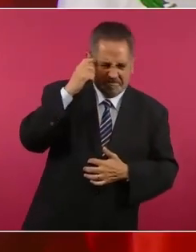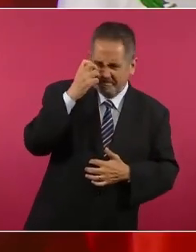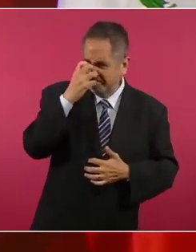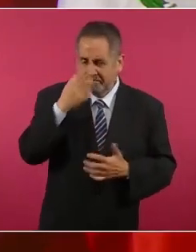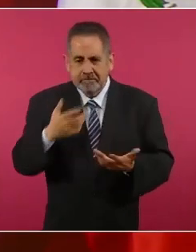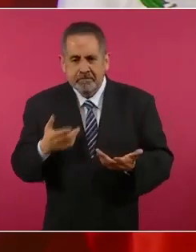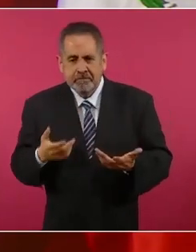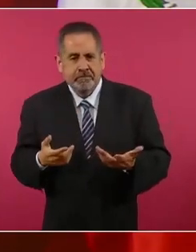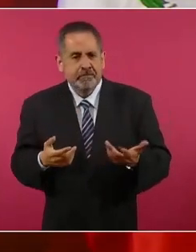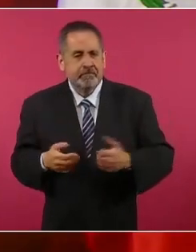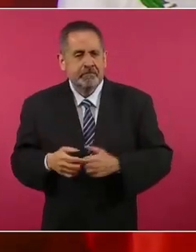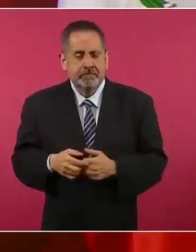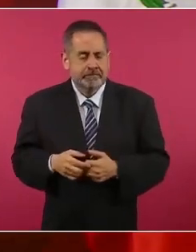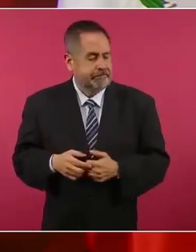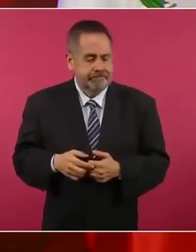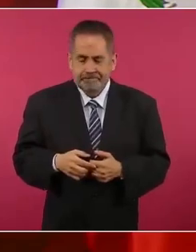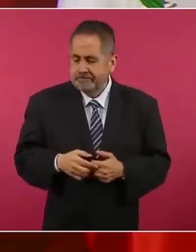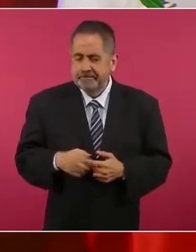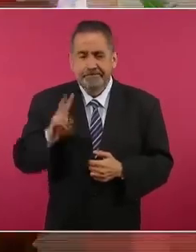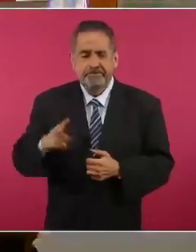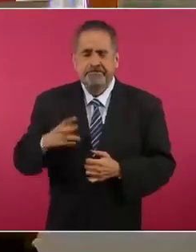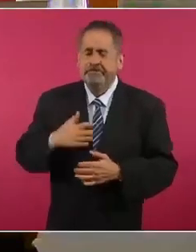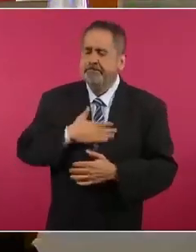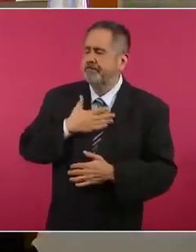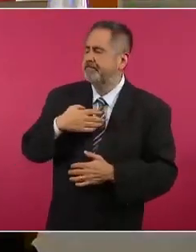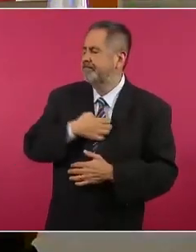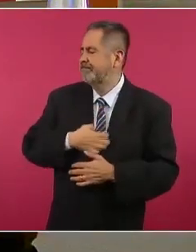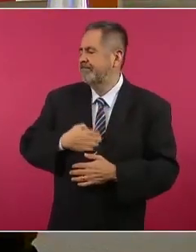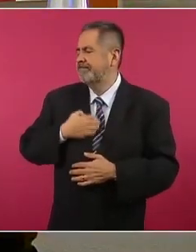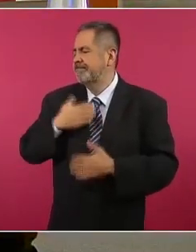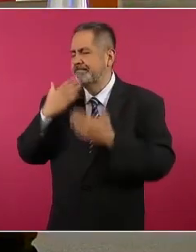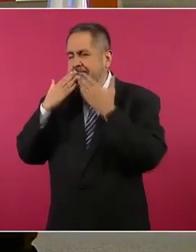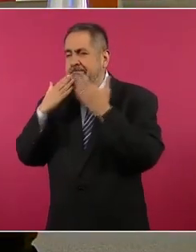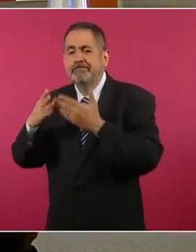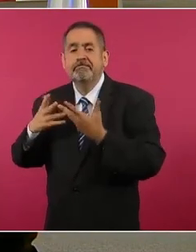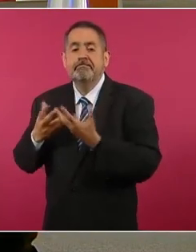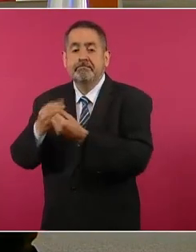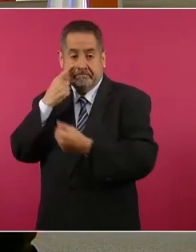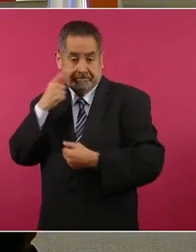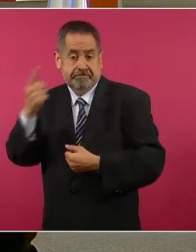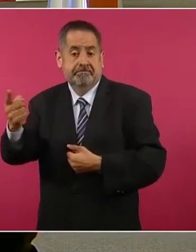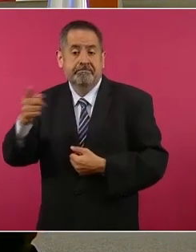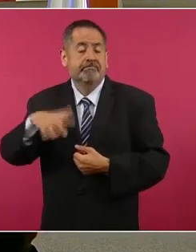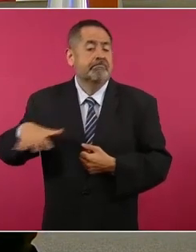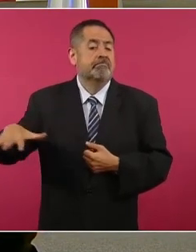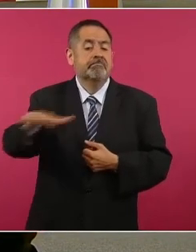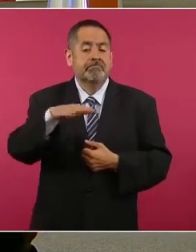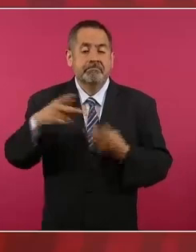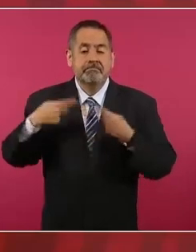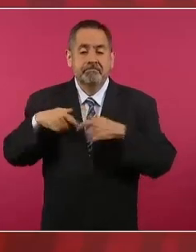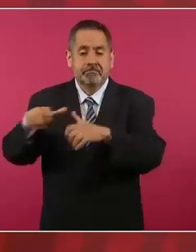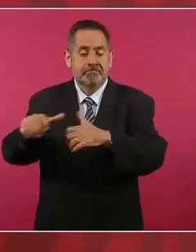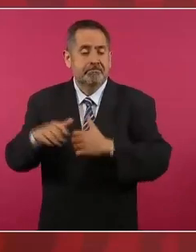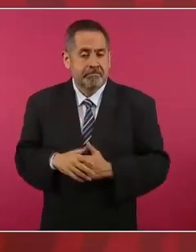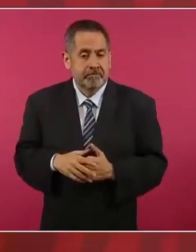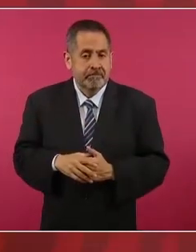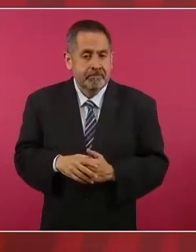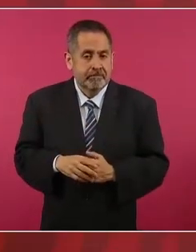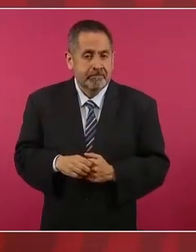Pero qué dicha enorme el poder